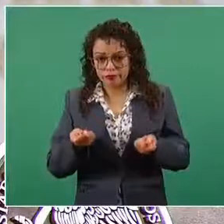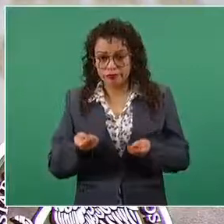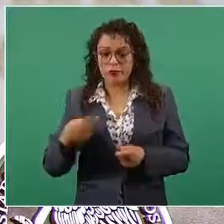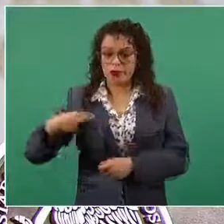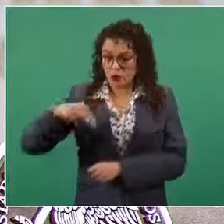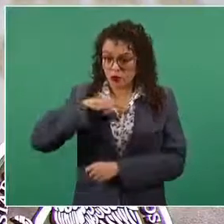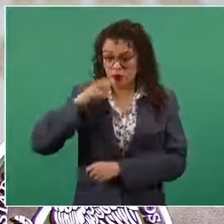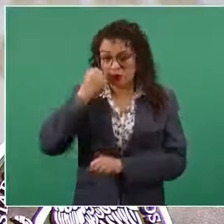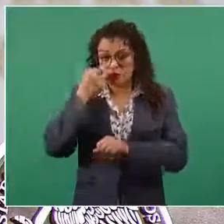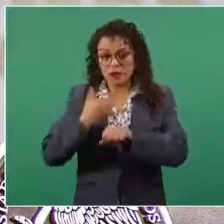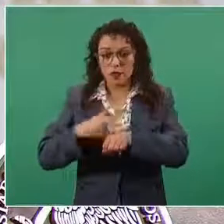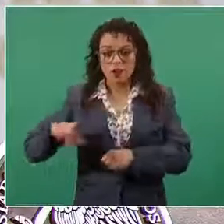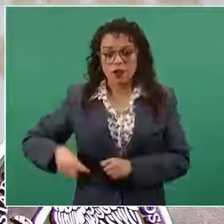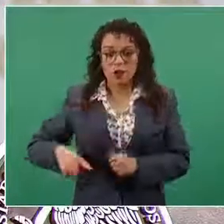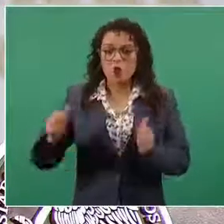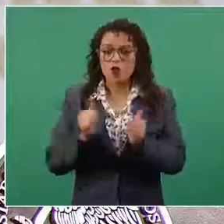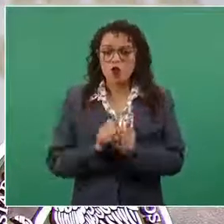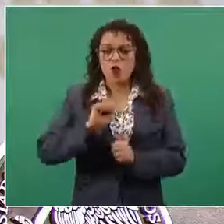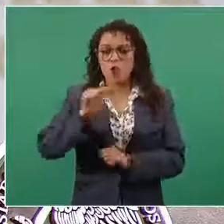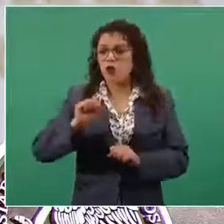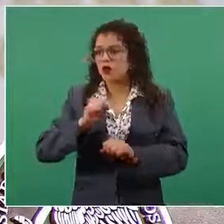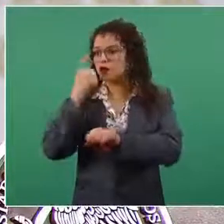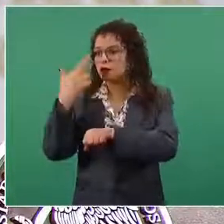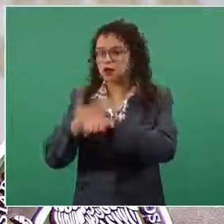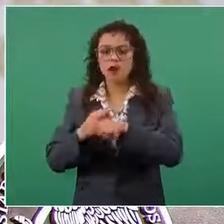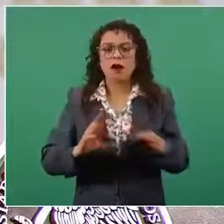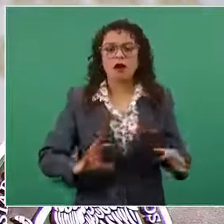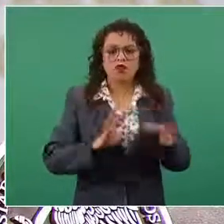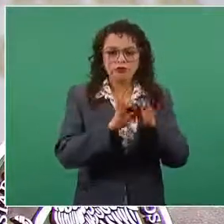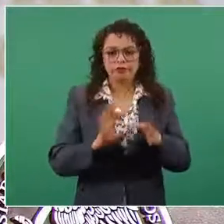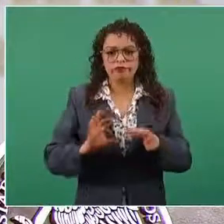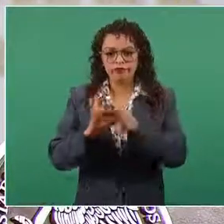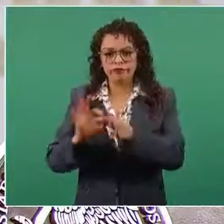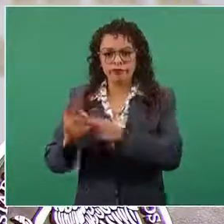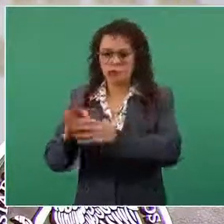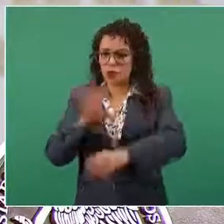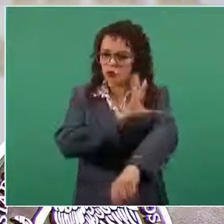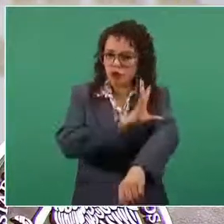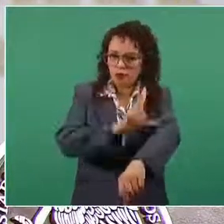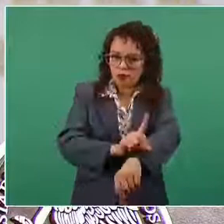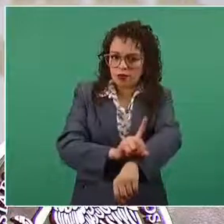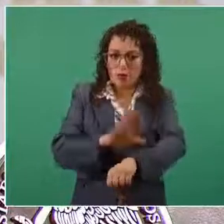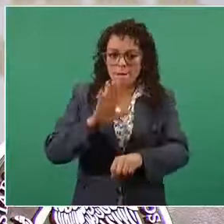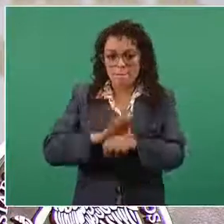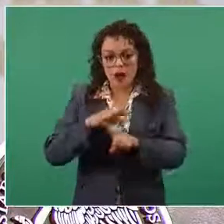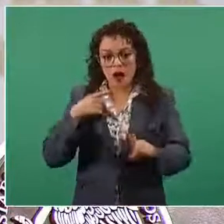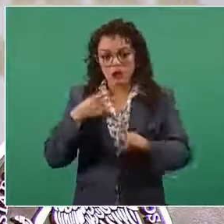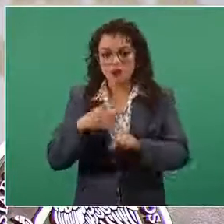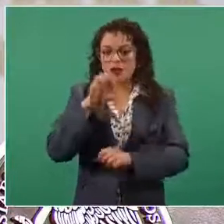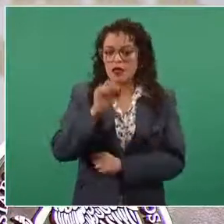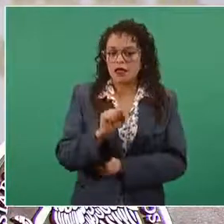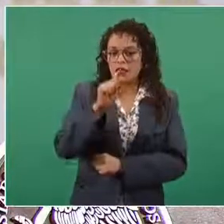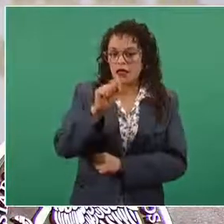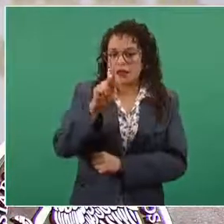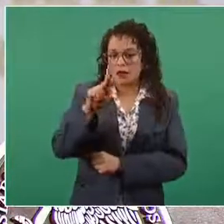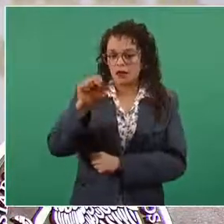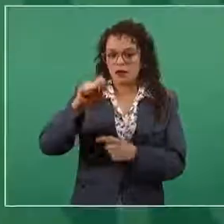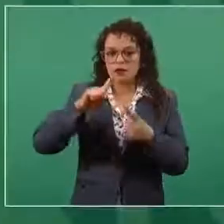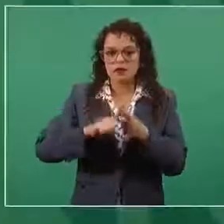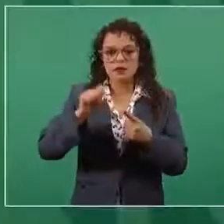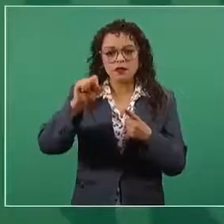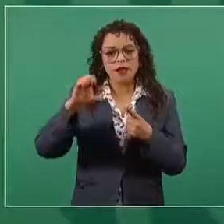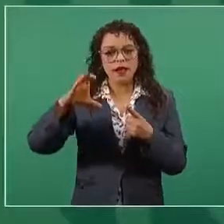en coordinación con otras secretarías de Estado, concretamente con la Secretaría del Trabajo y la Secretaría de